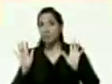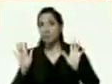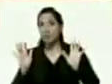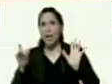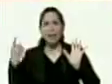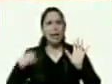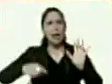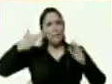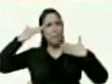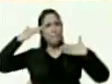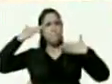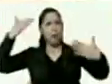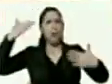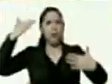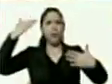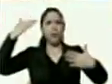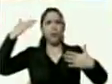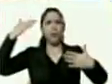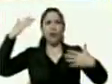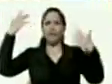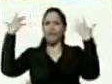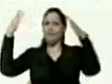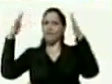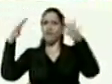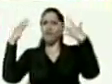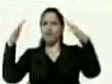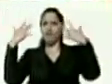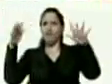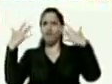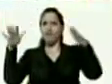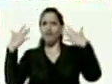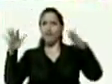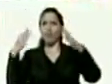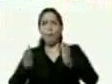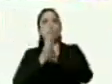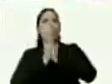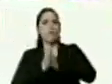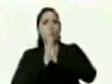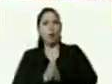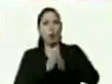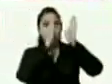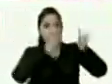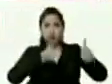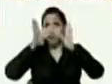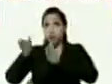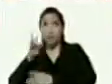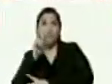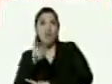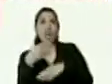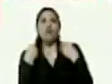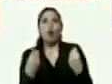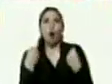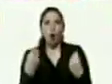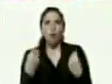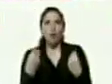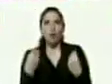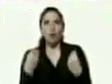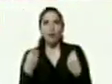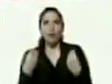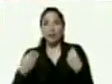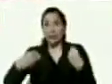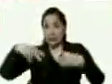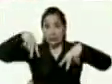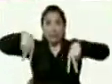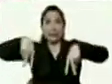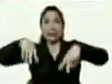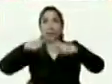aplausos mira le estaba diciendo que pusieran la pantalla compartida para que vean como levantaste mira